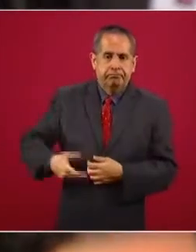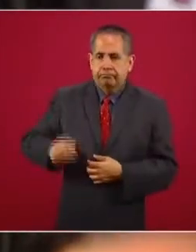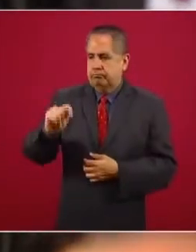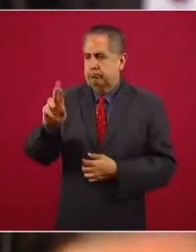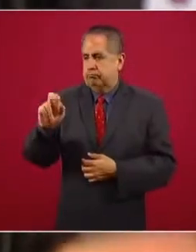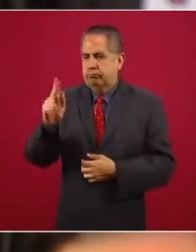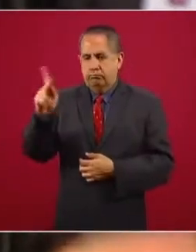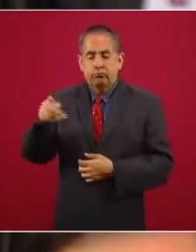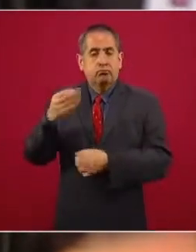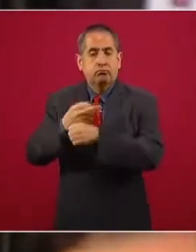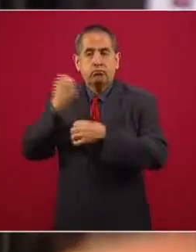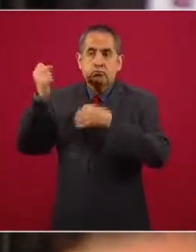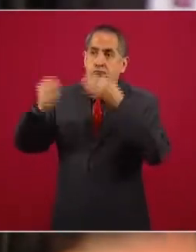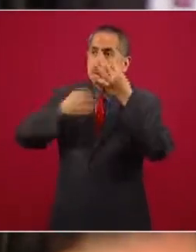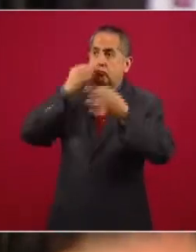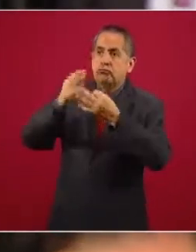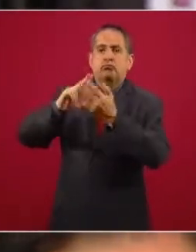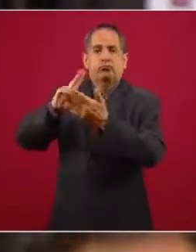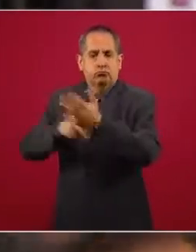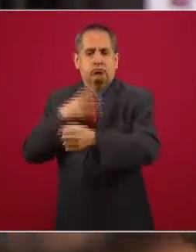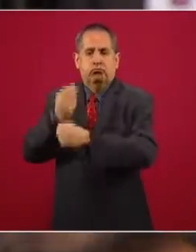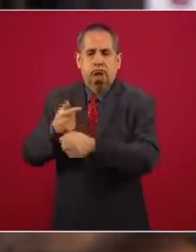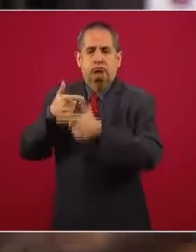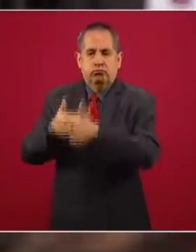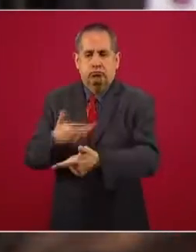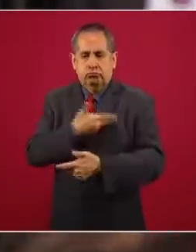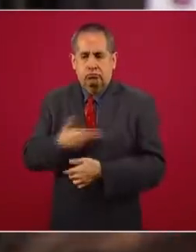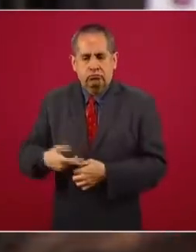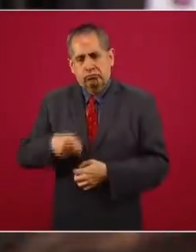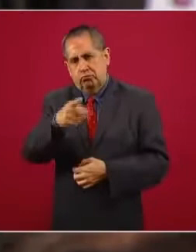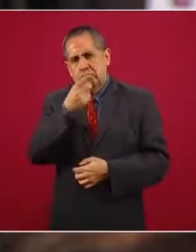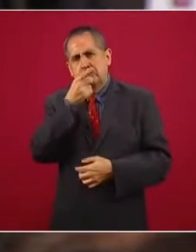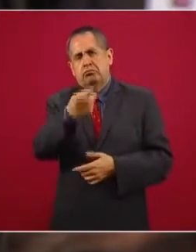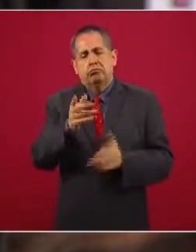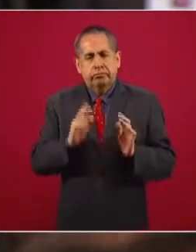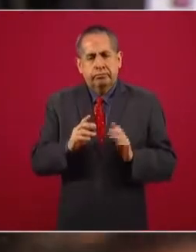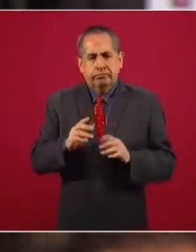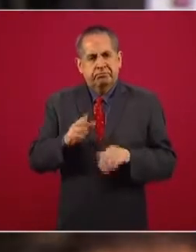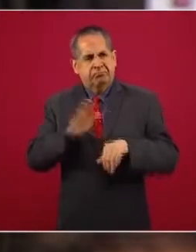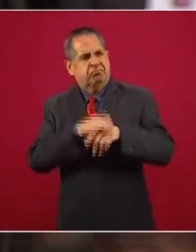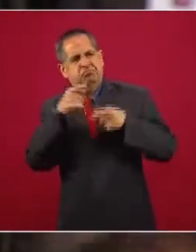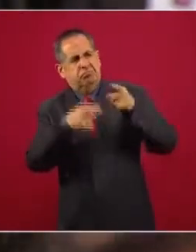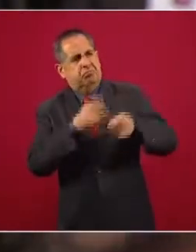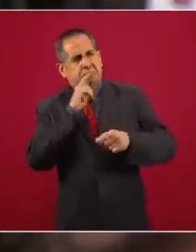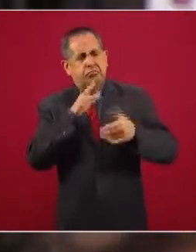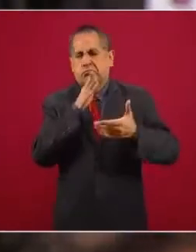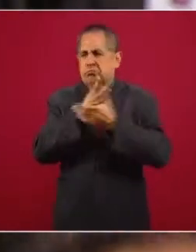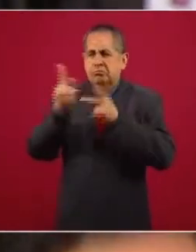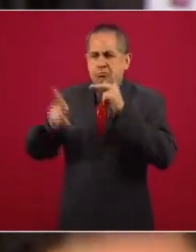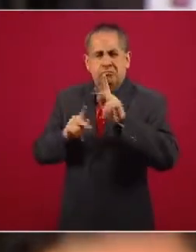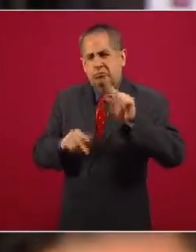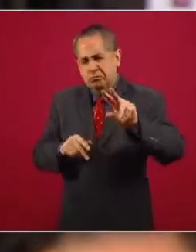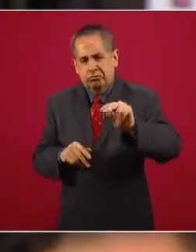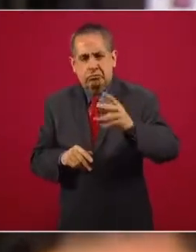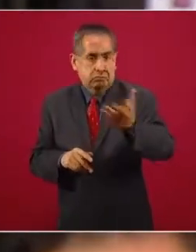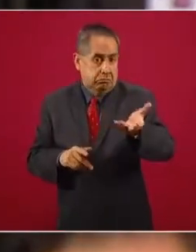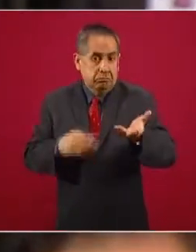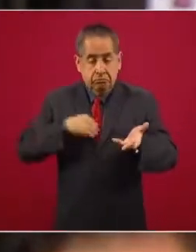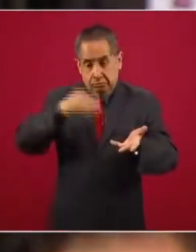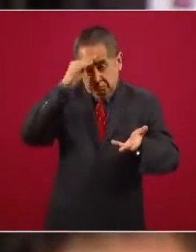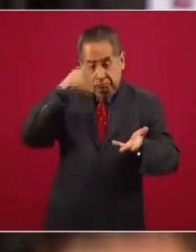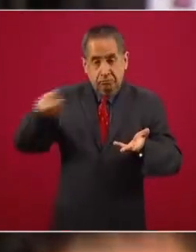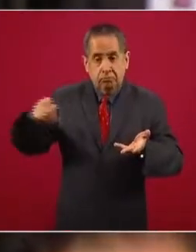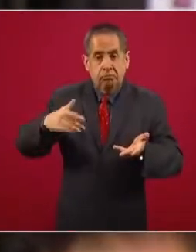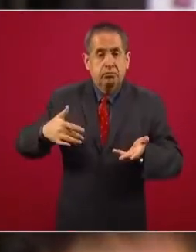está en una campaña para reelegirse. ¿Qué responde usted ante estos señalamientos y si considera que esta visita será